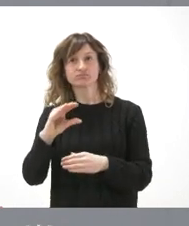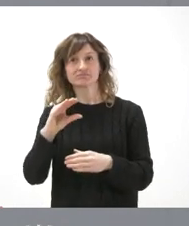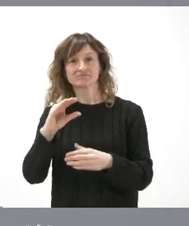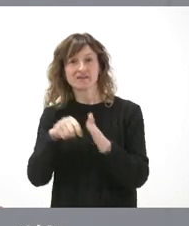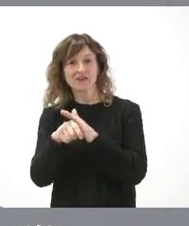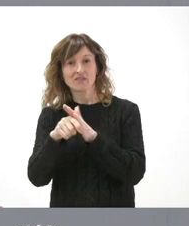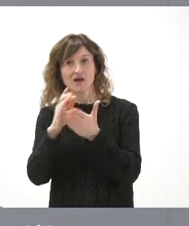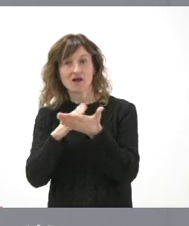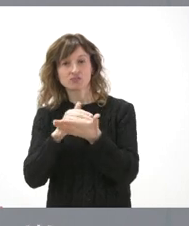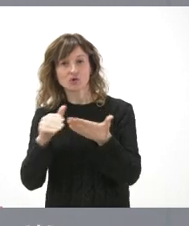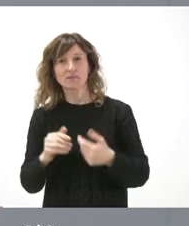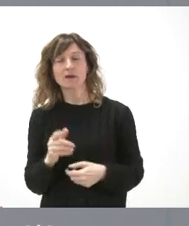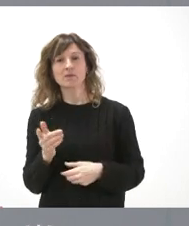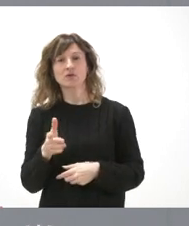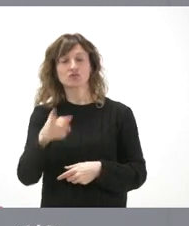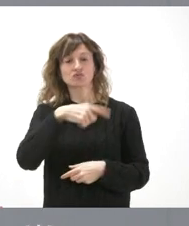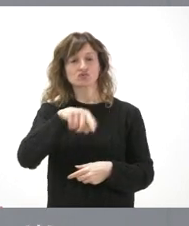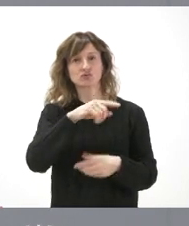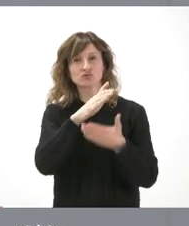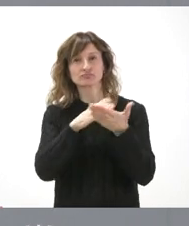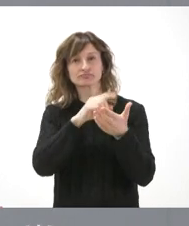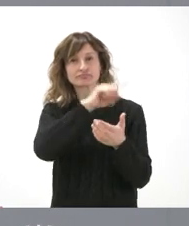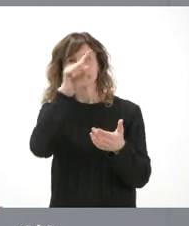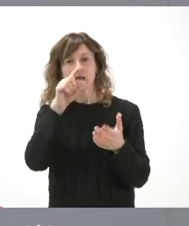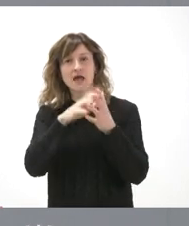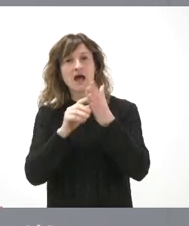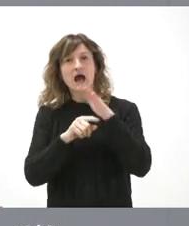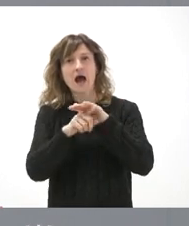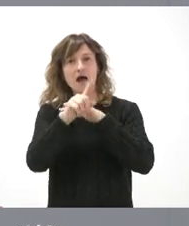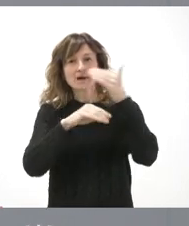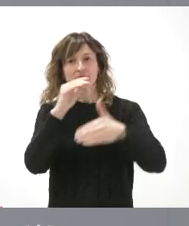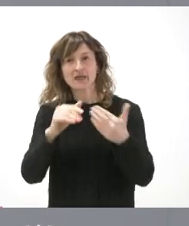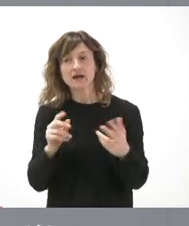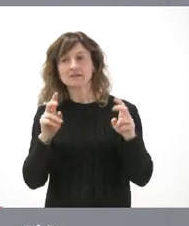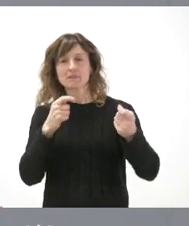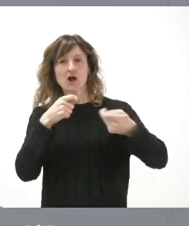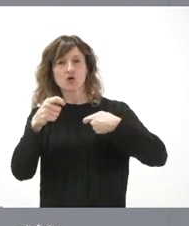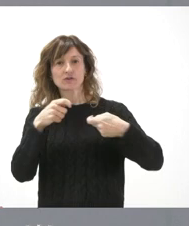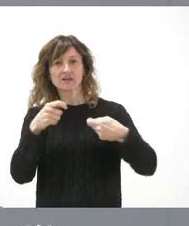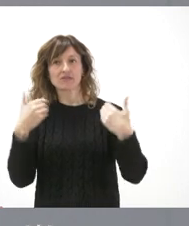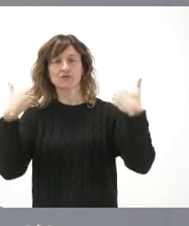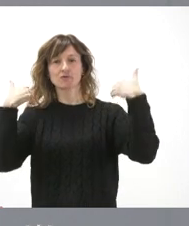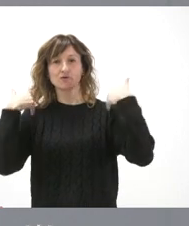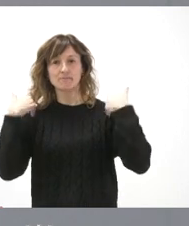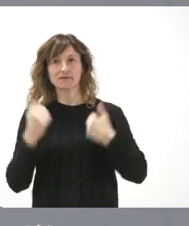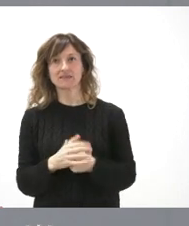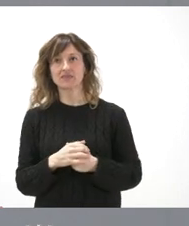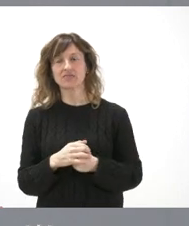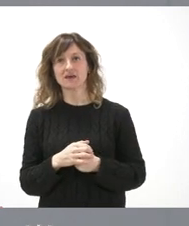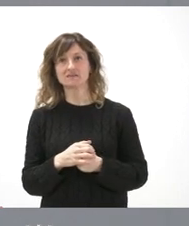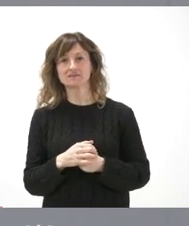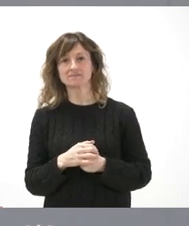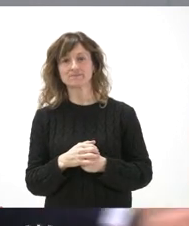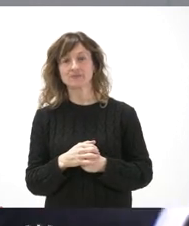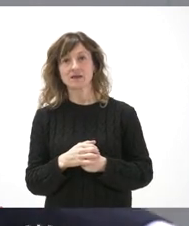pero sí podemos avanzar entre las comunidades autónomas en todo lo que es la coordinación de nuestras competencias para, en vez de hacer